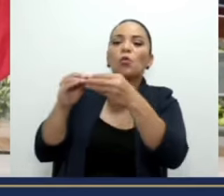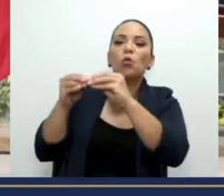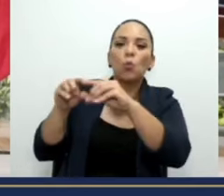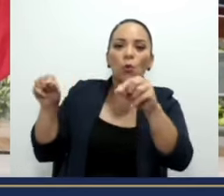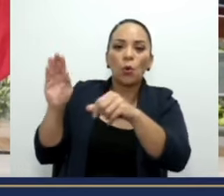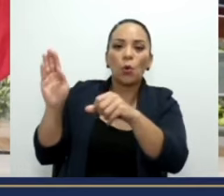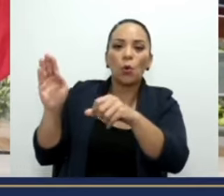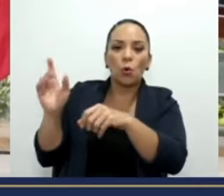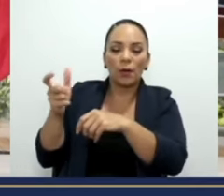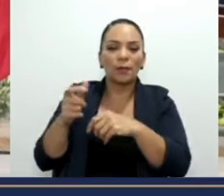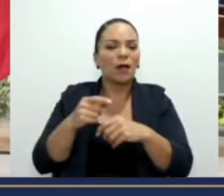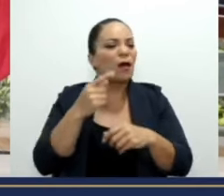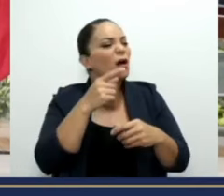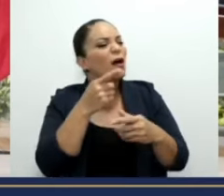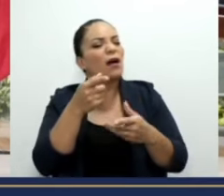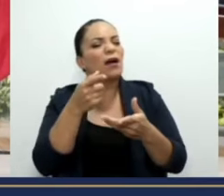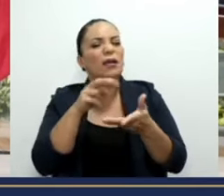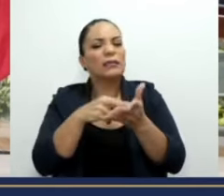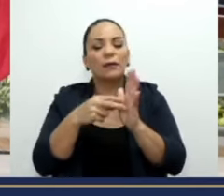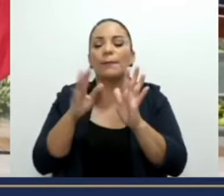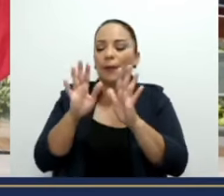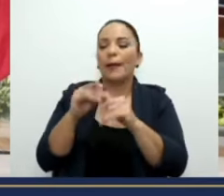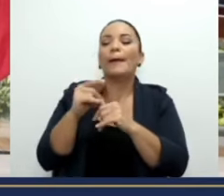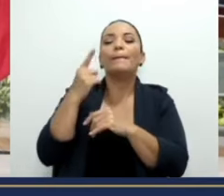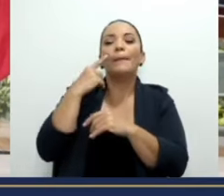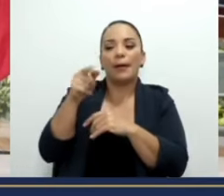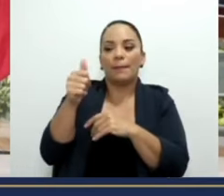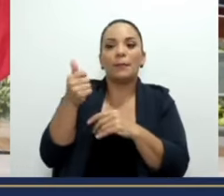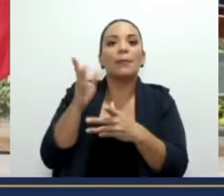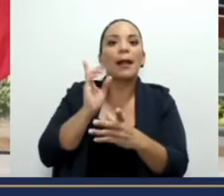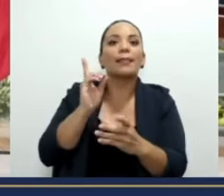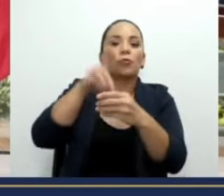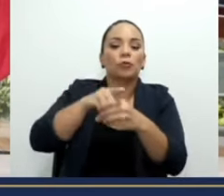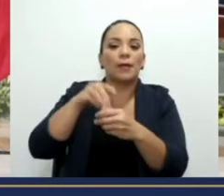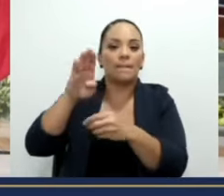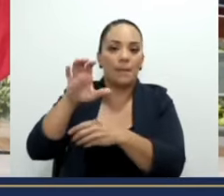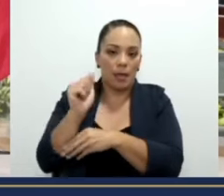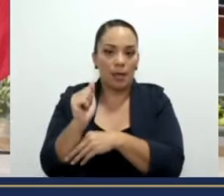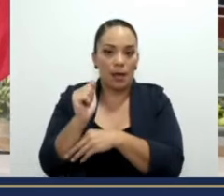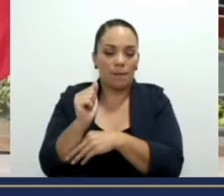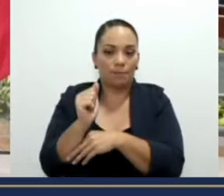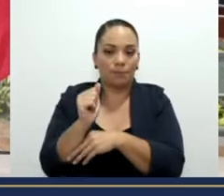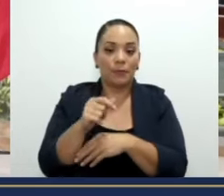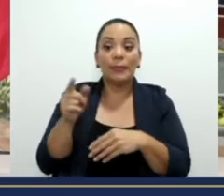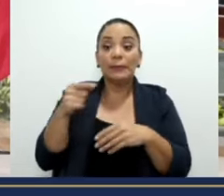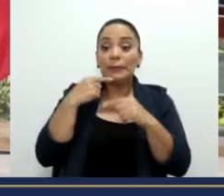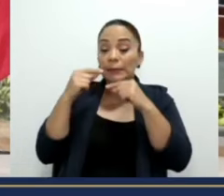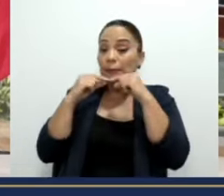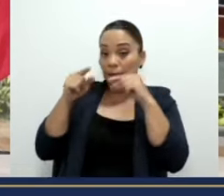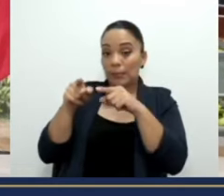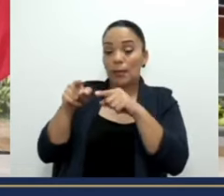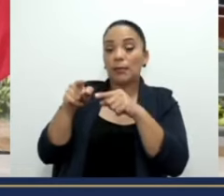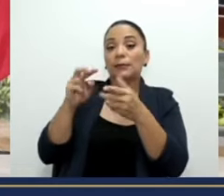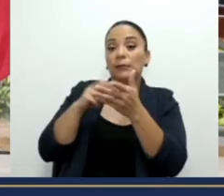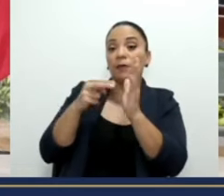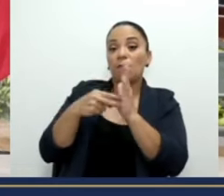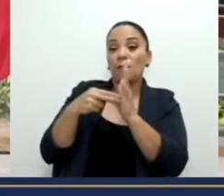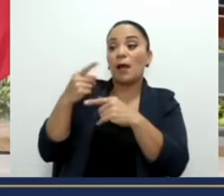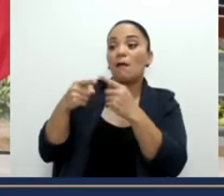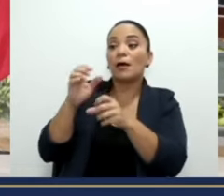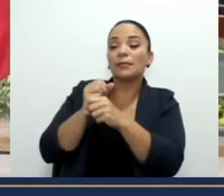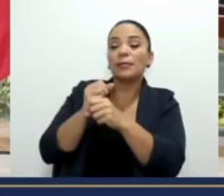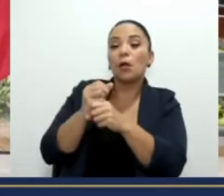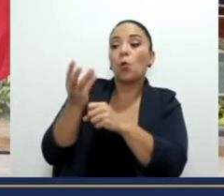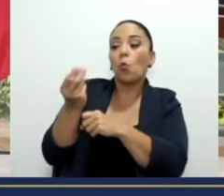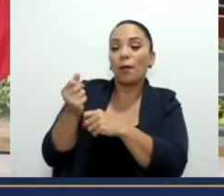Clientes para poder recibir la plata en sus cuentas personales. Ah, lo que tienen que ir a hacer es una cuenta de banco para que